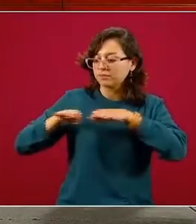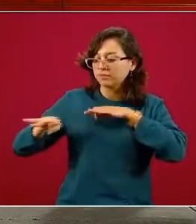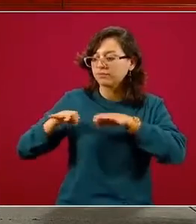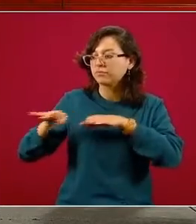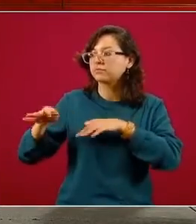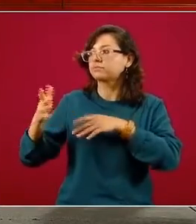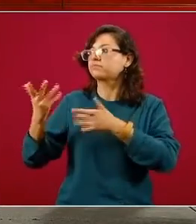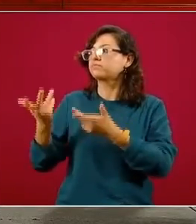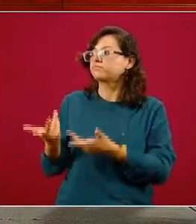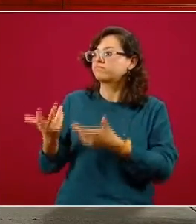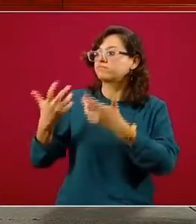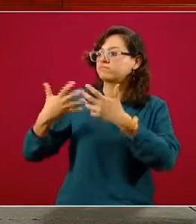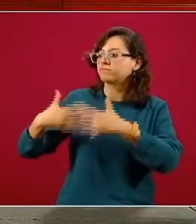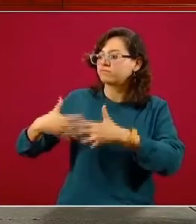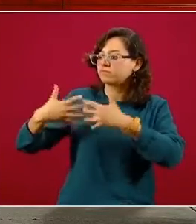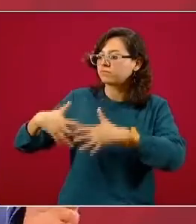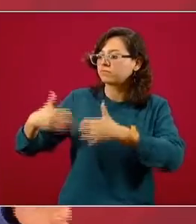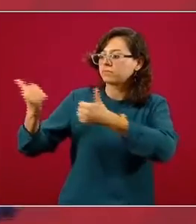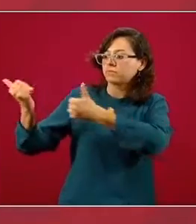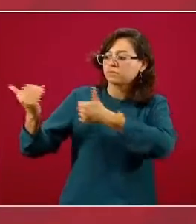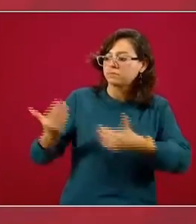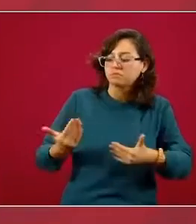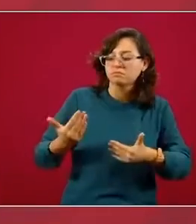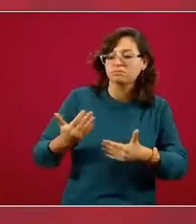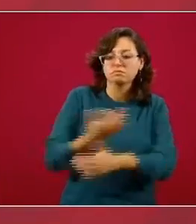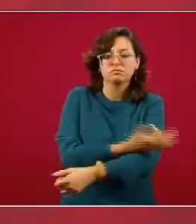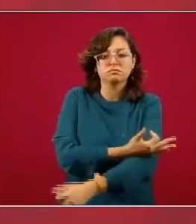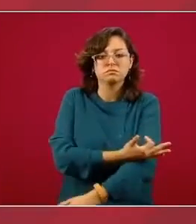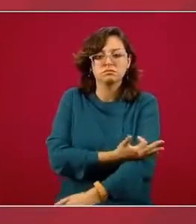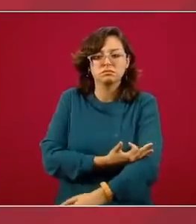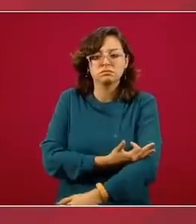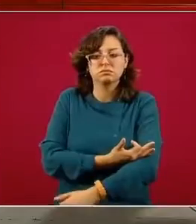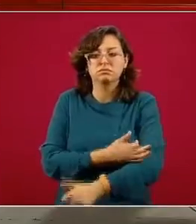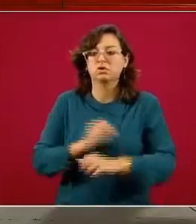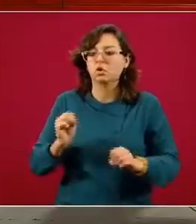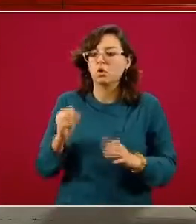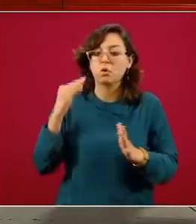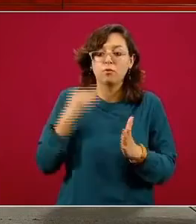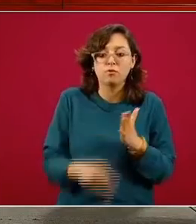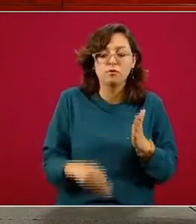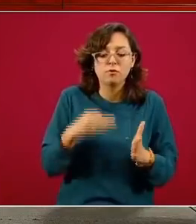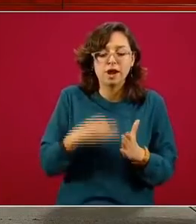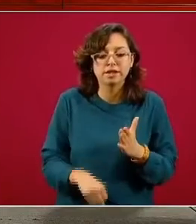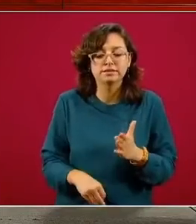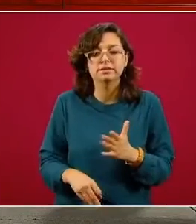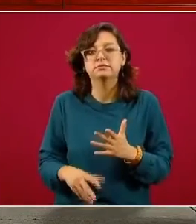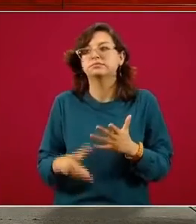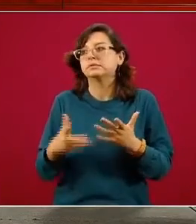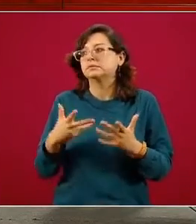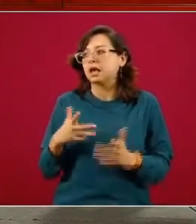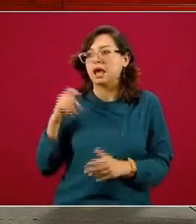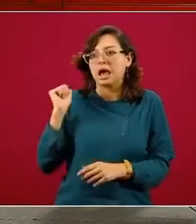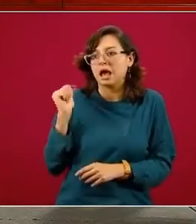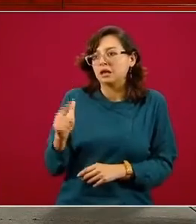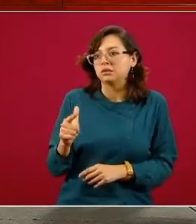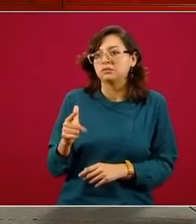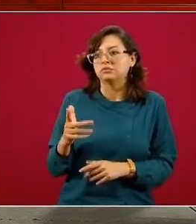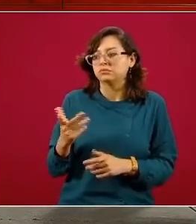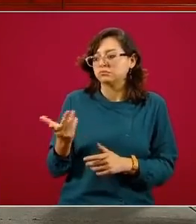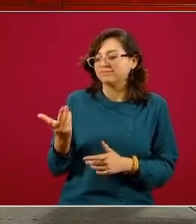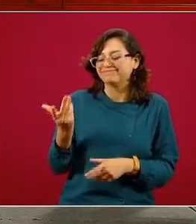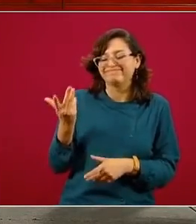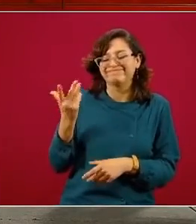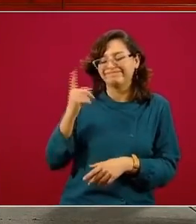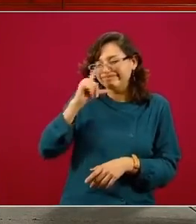entregas, ya sea del producto final o ya sea de los insumos necesarios para fabricar los medicamentos.